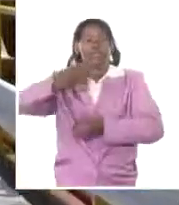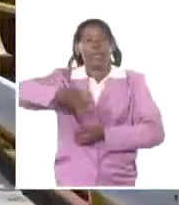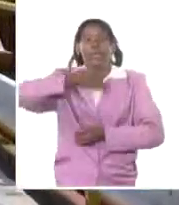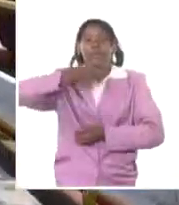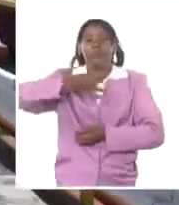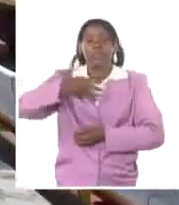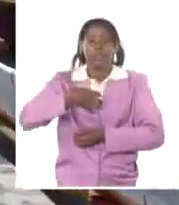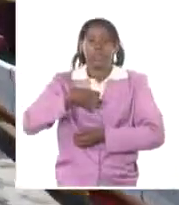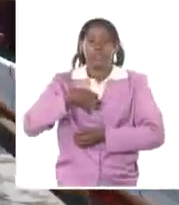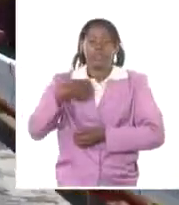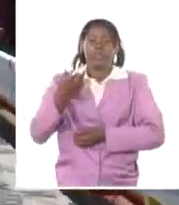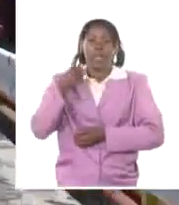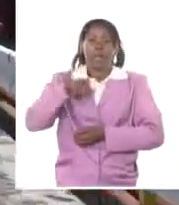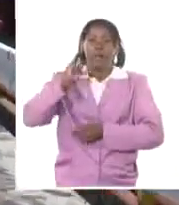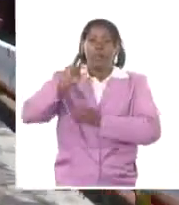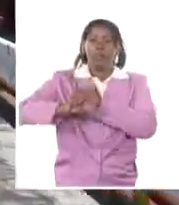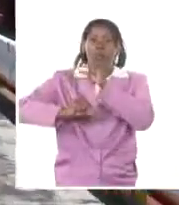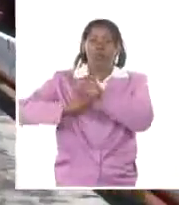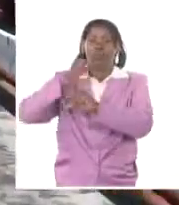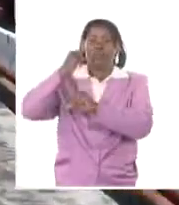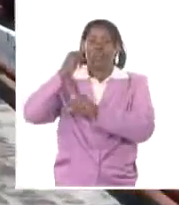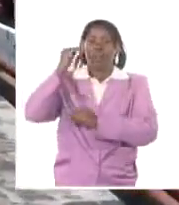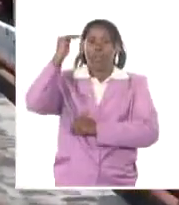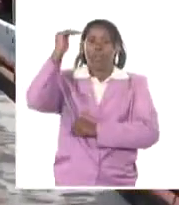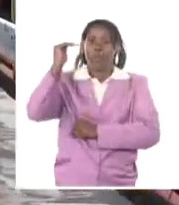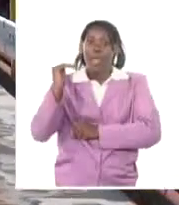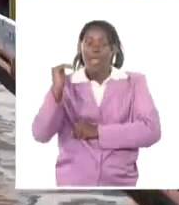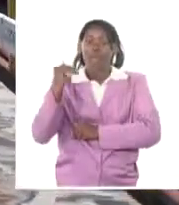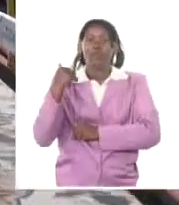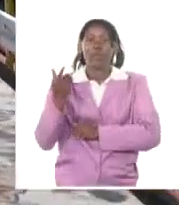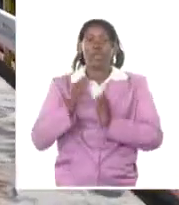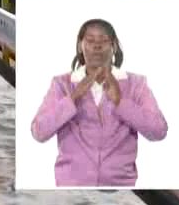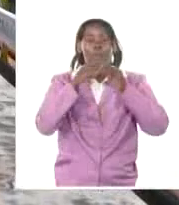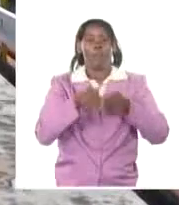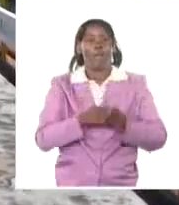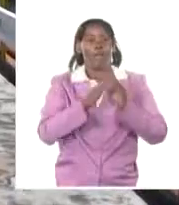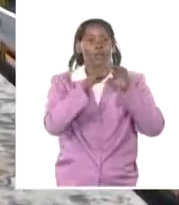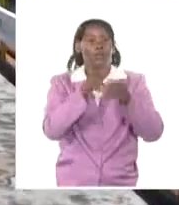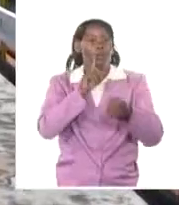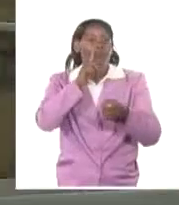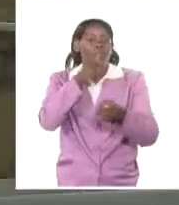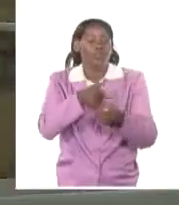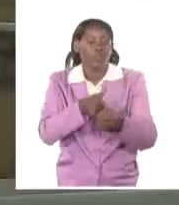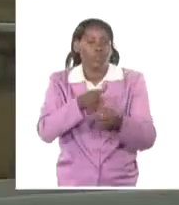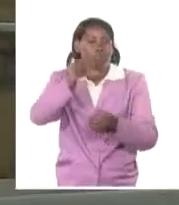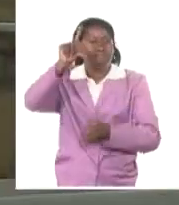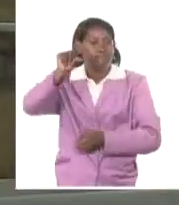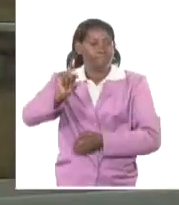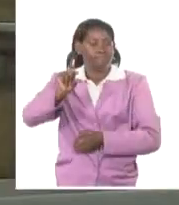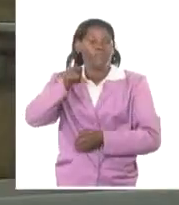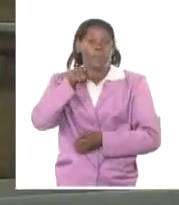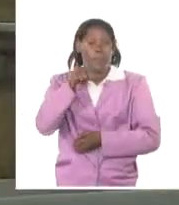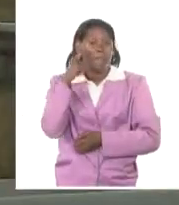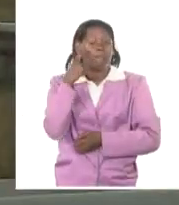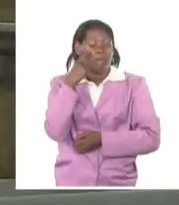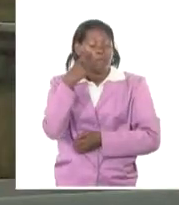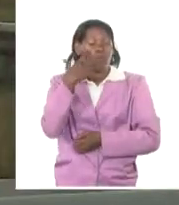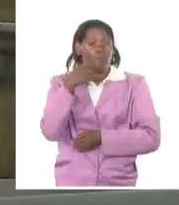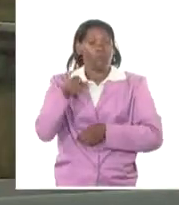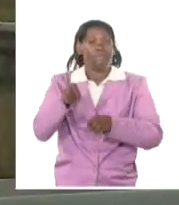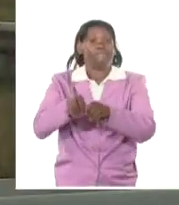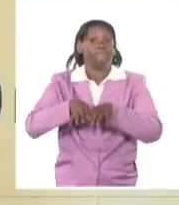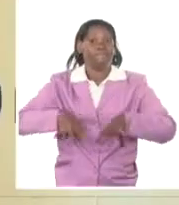disminuyó la cifra de buques tanqueros que llegaron a puertos cubanos. Esa realidad genera